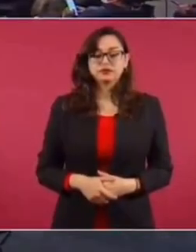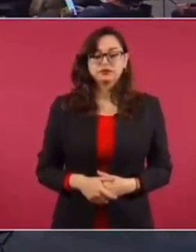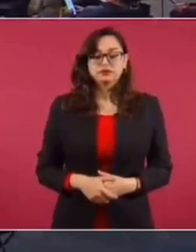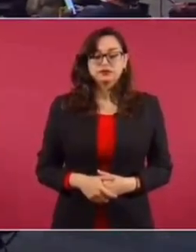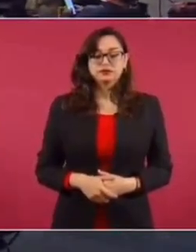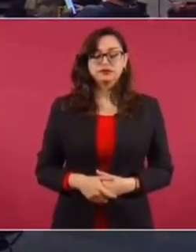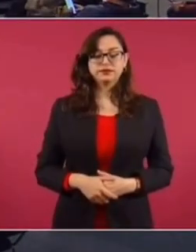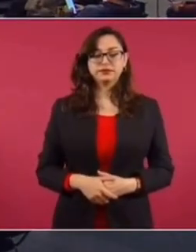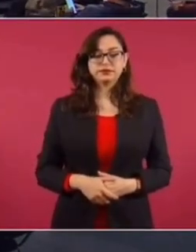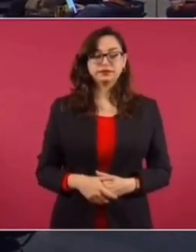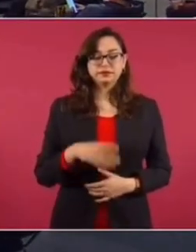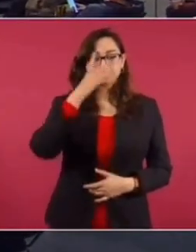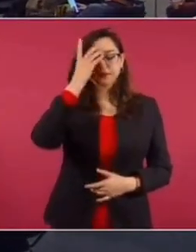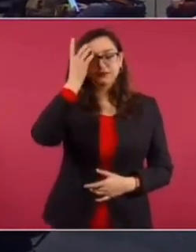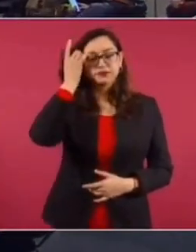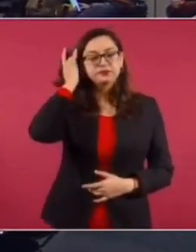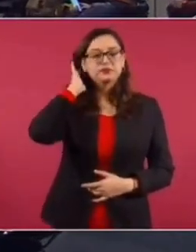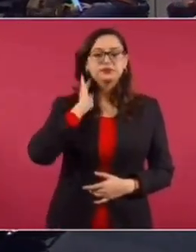Este es el informe.